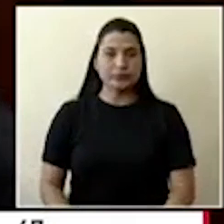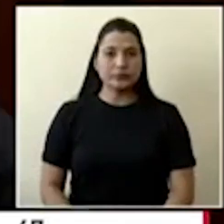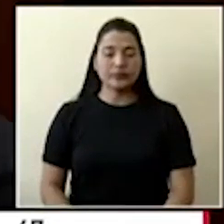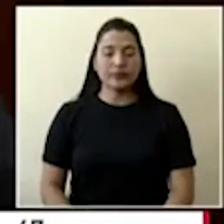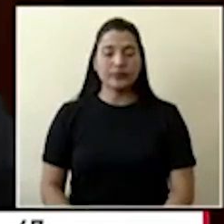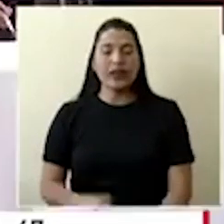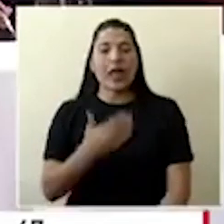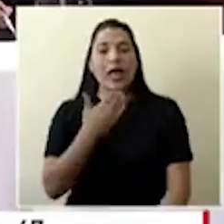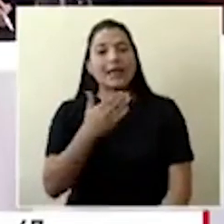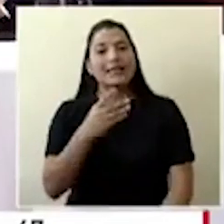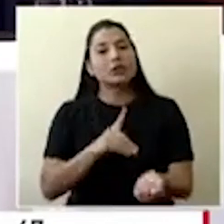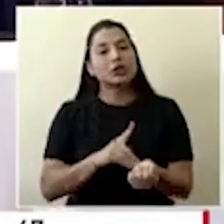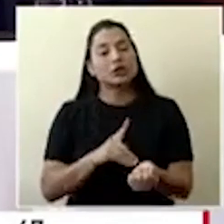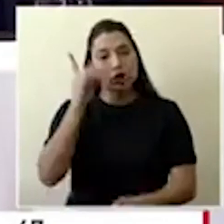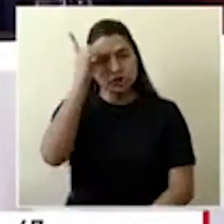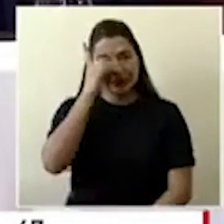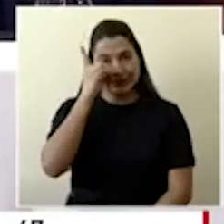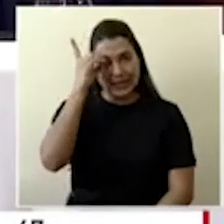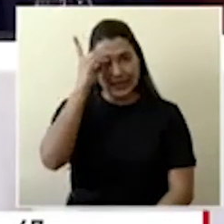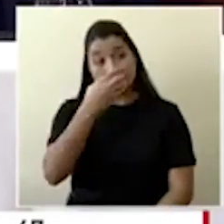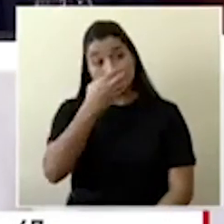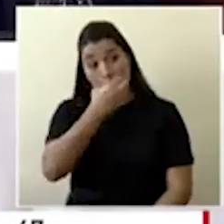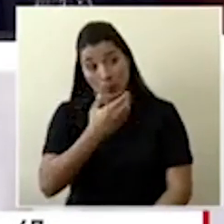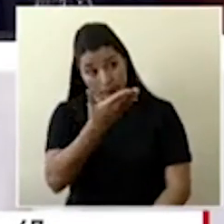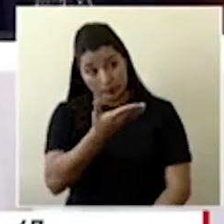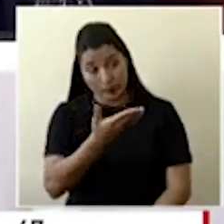Gracias. Doctor Salas, don Román, su mensaje.